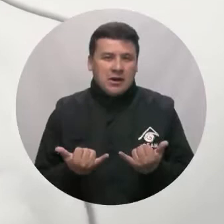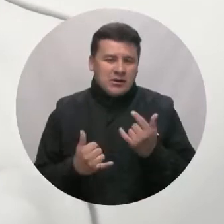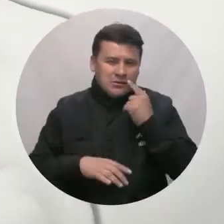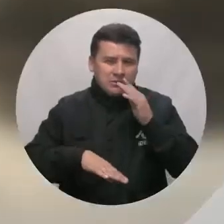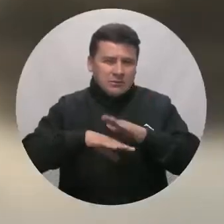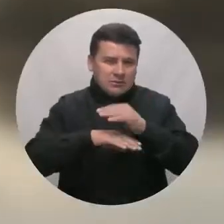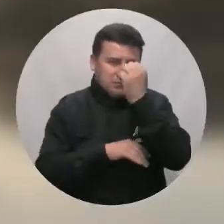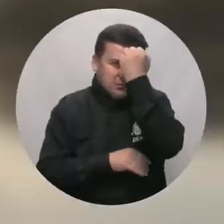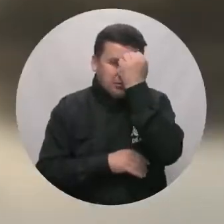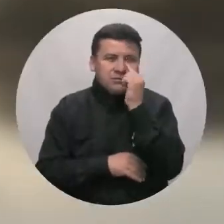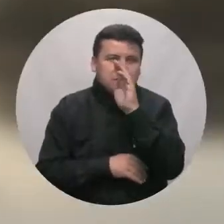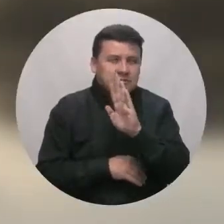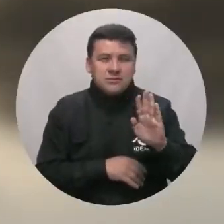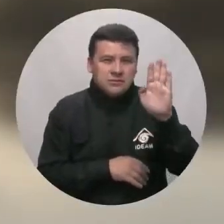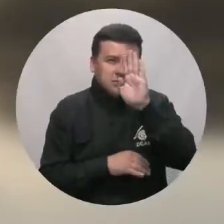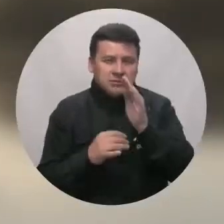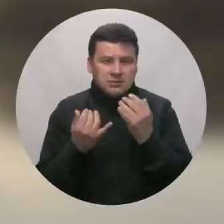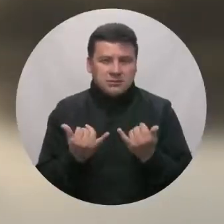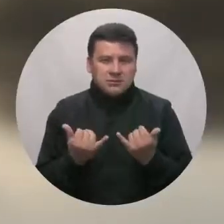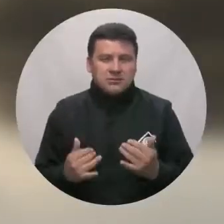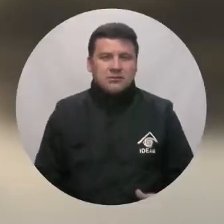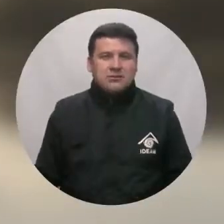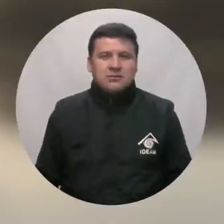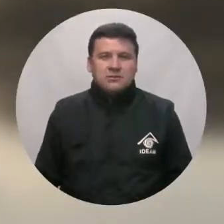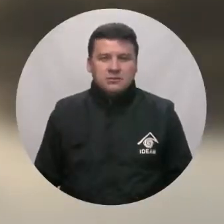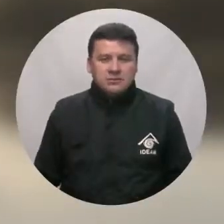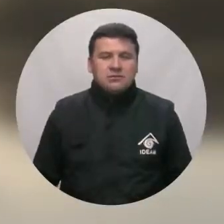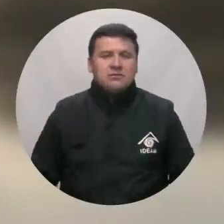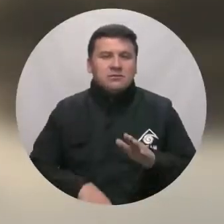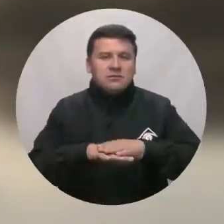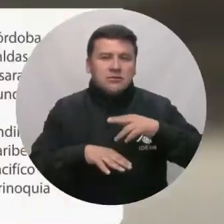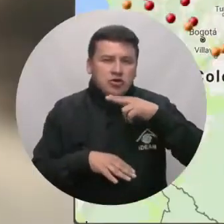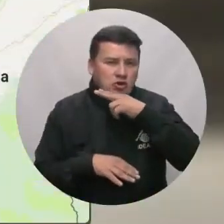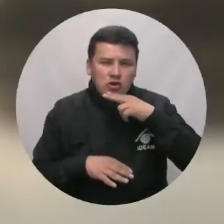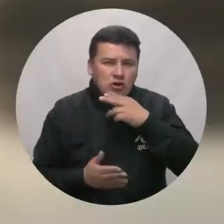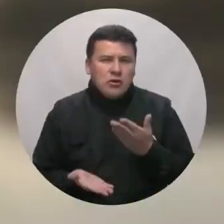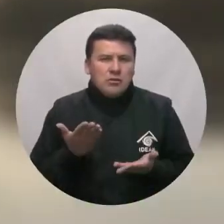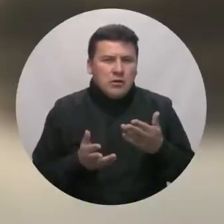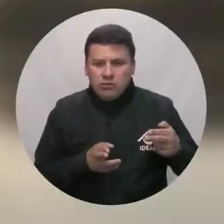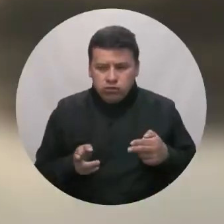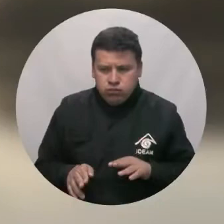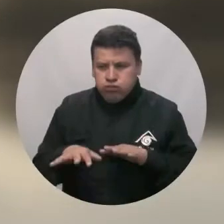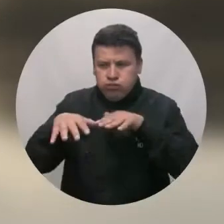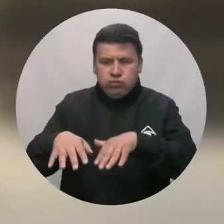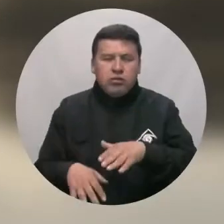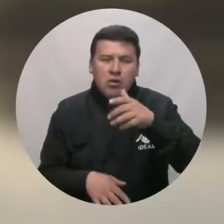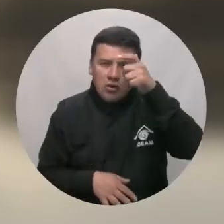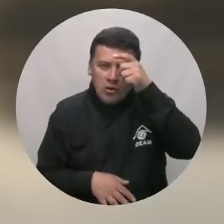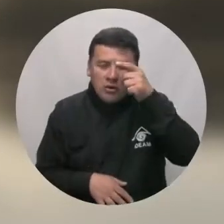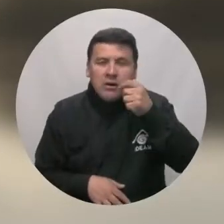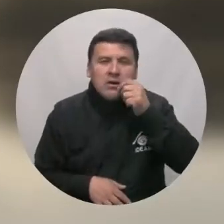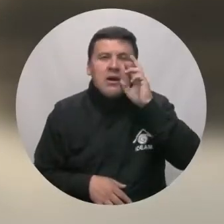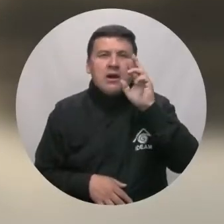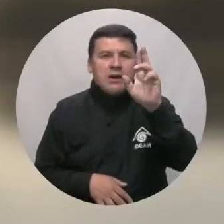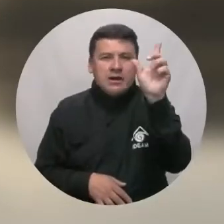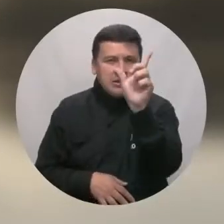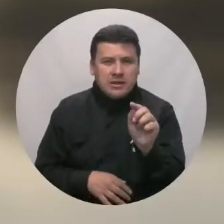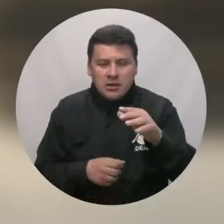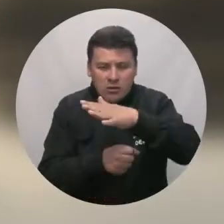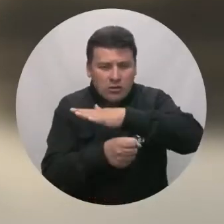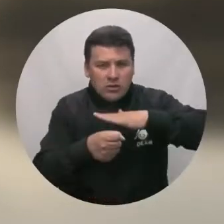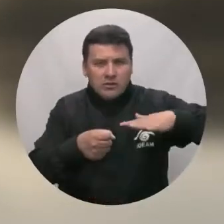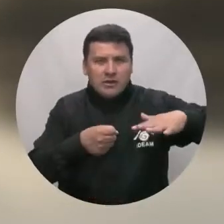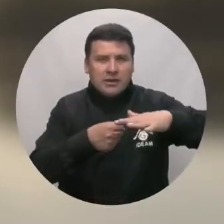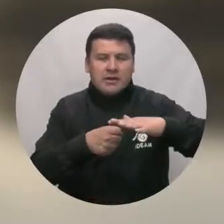Ahora, mucha atención a las principales alertas para hoy a nivel nacional. Alerta roja por crecientes en Córdoba, Caldas, Rizaralda y